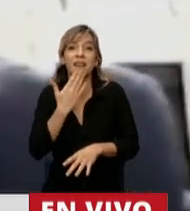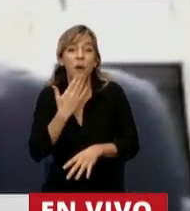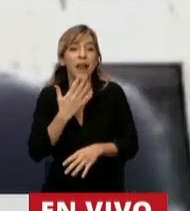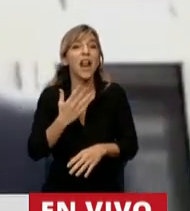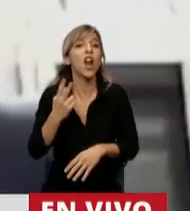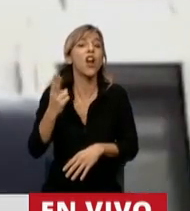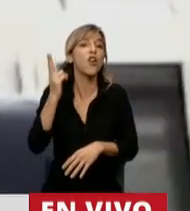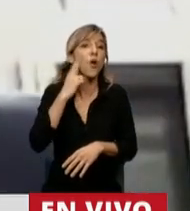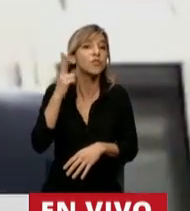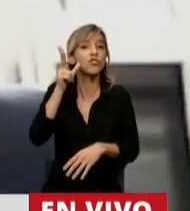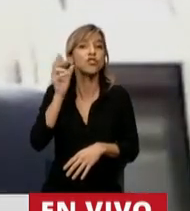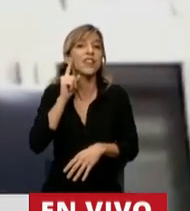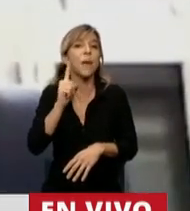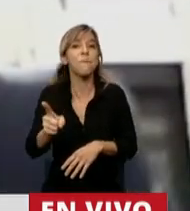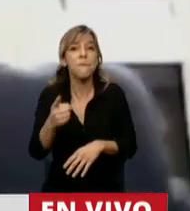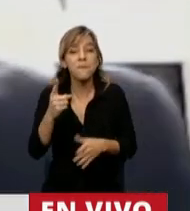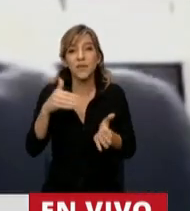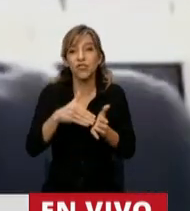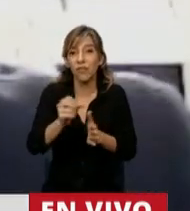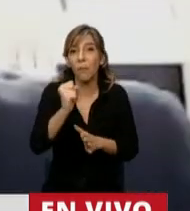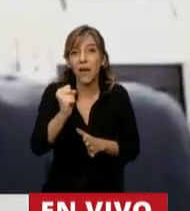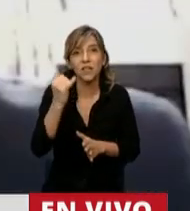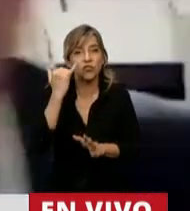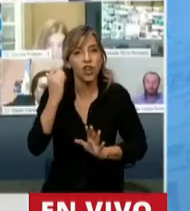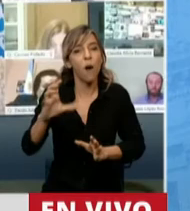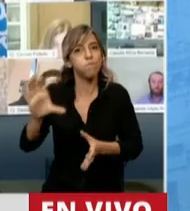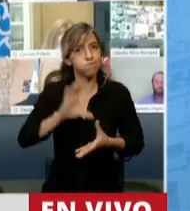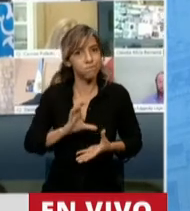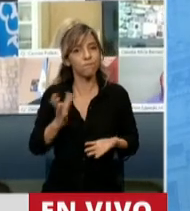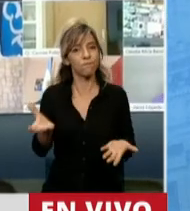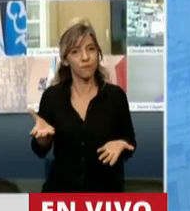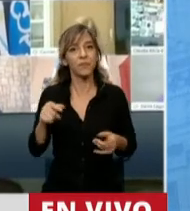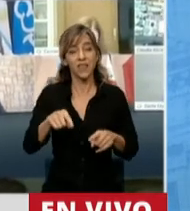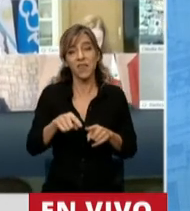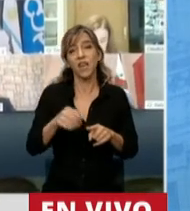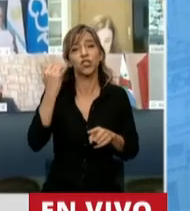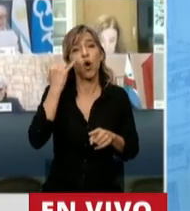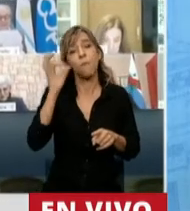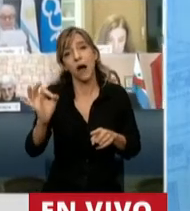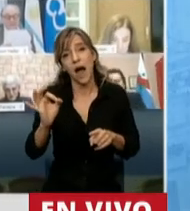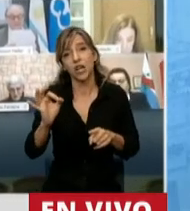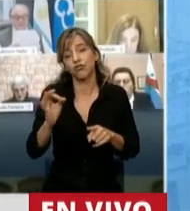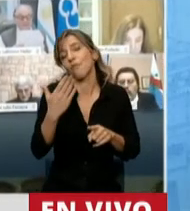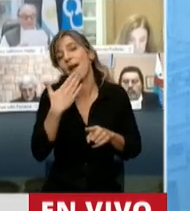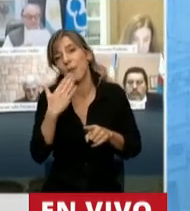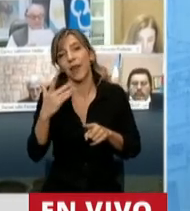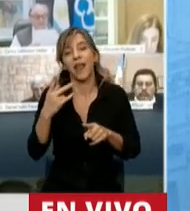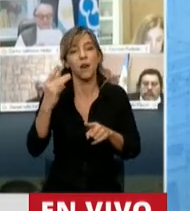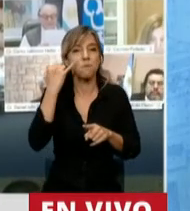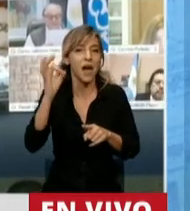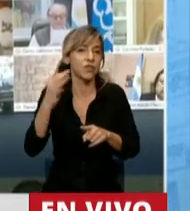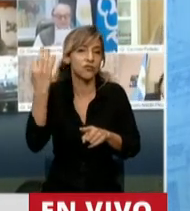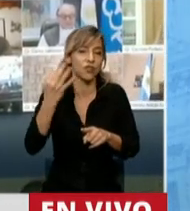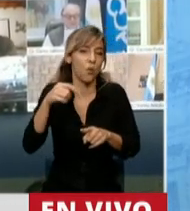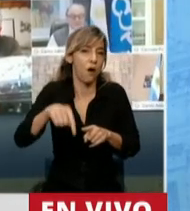pesos, que esto, tomado el mes de abril y el mes de mayo, seguramente esta cifra es superior a los 1.800